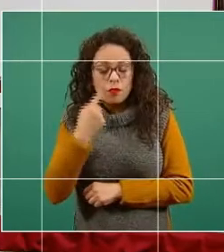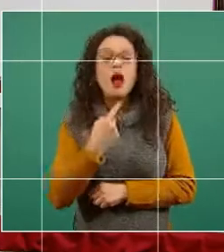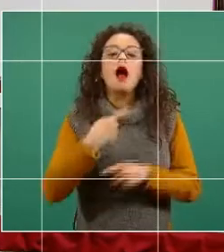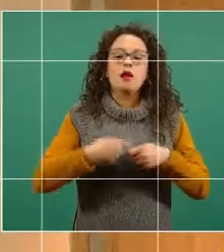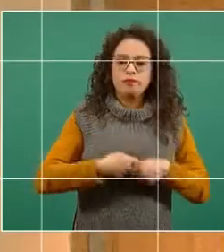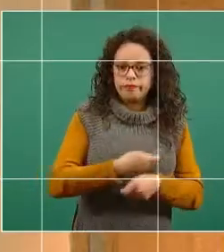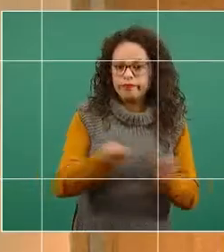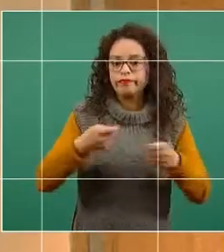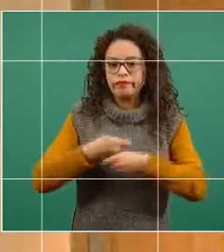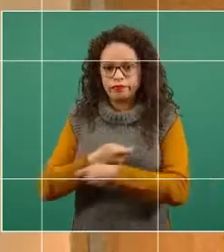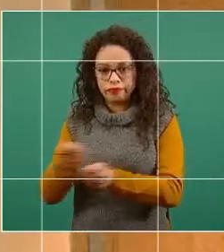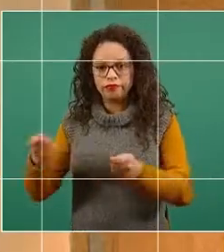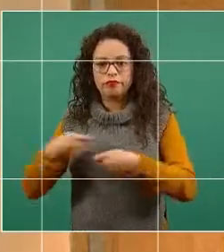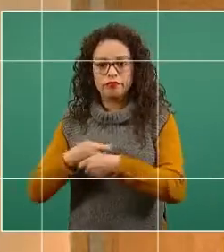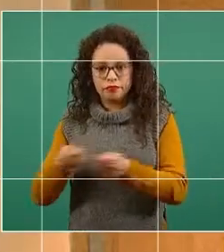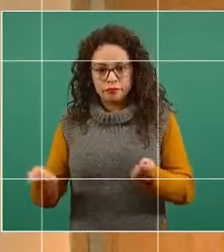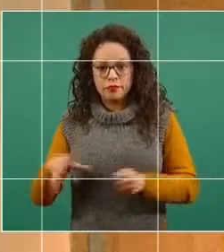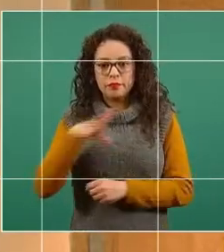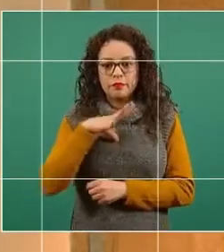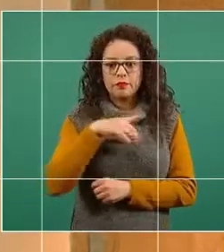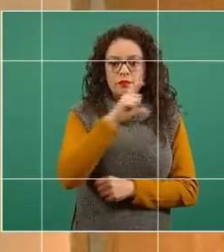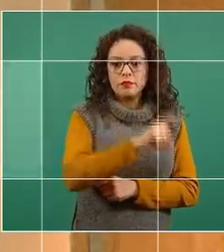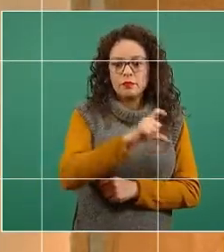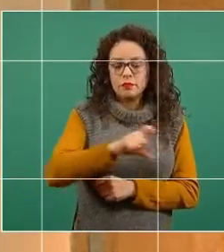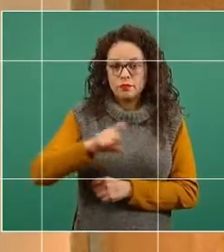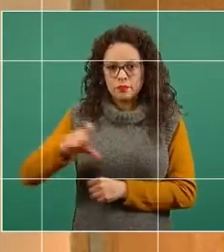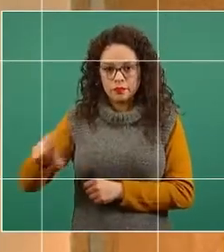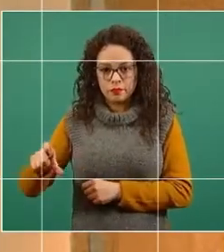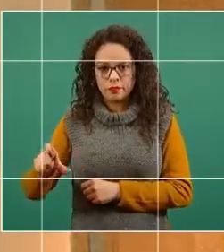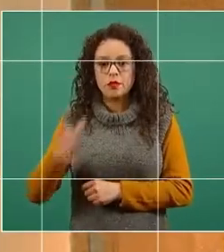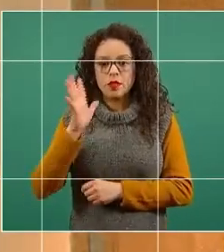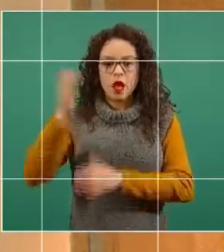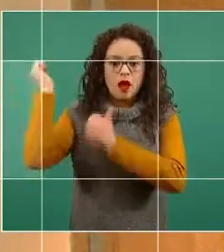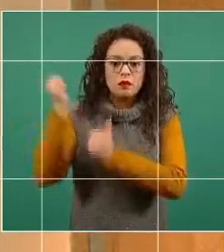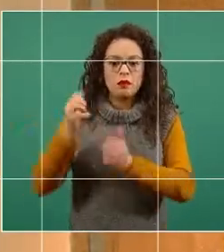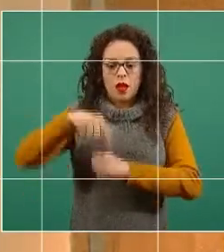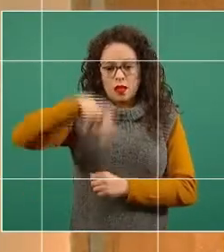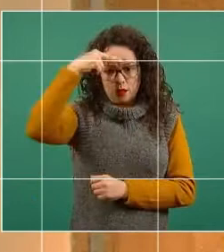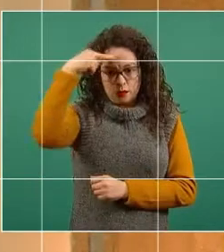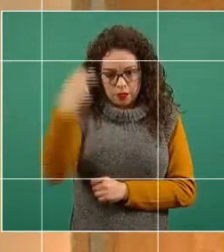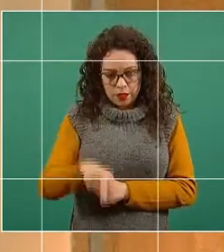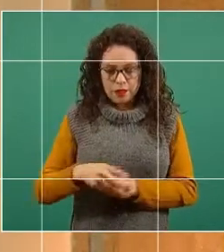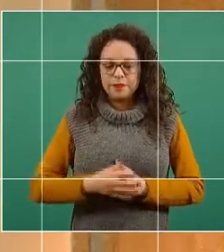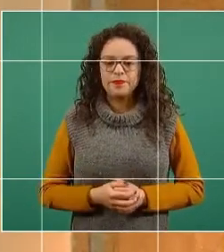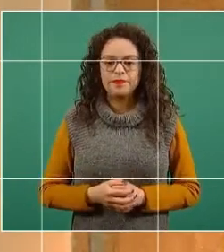725 dosis han sido ya recibidas en México. La siguiente.